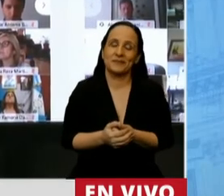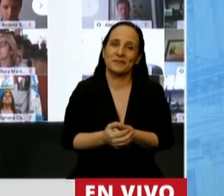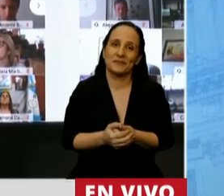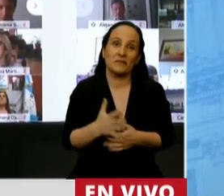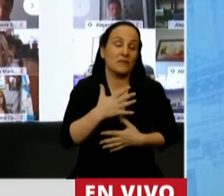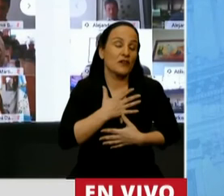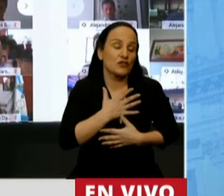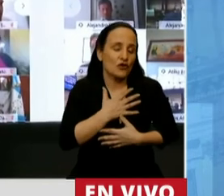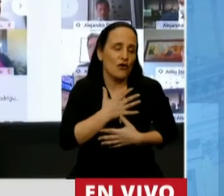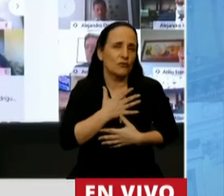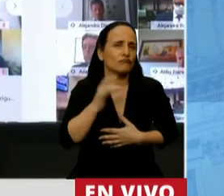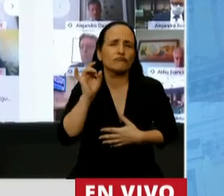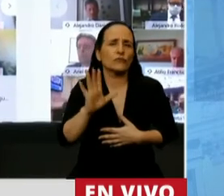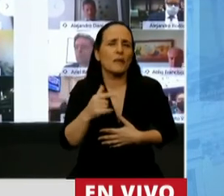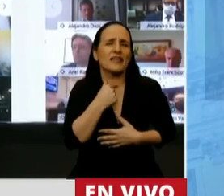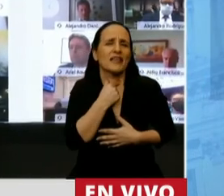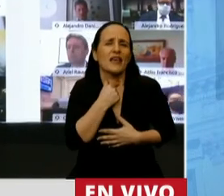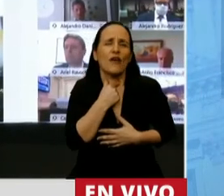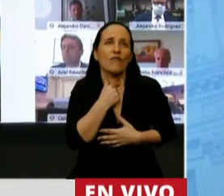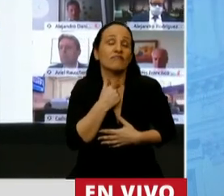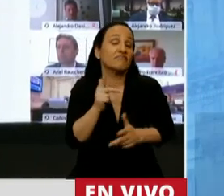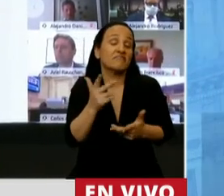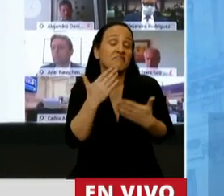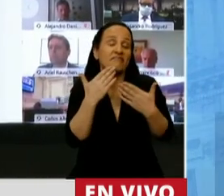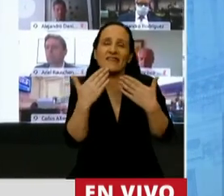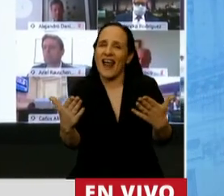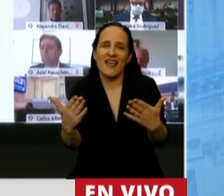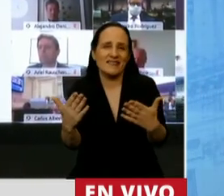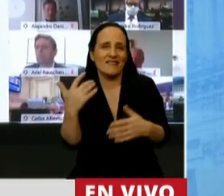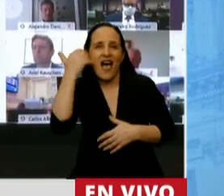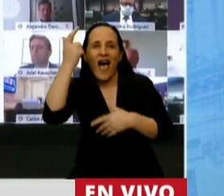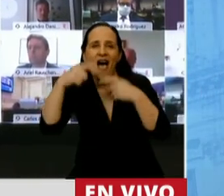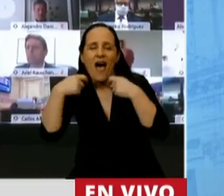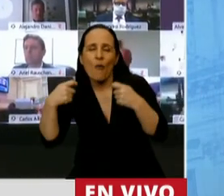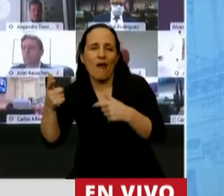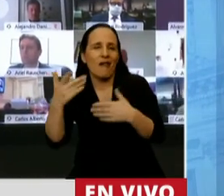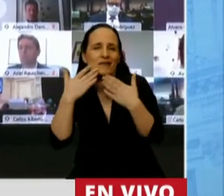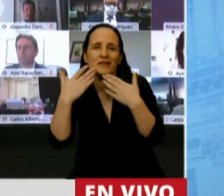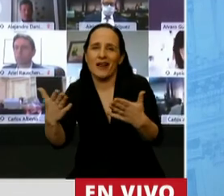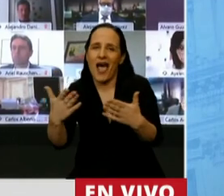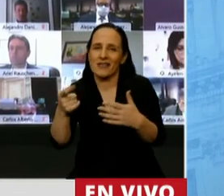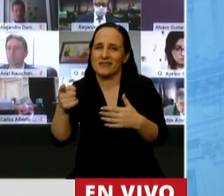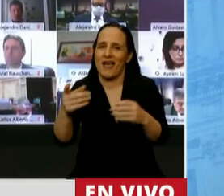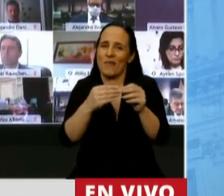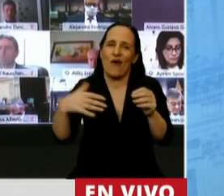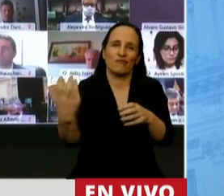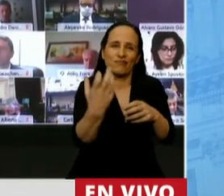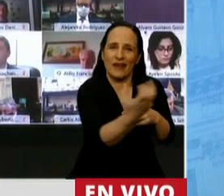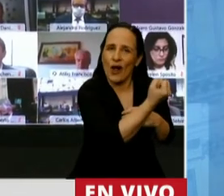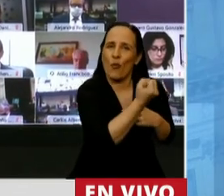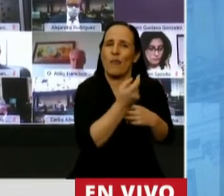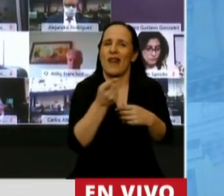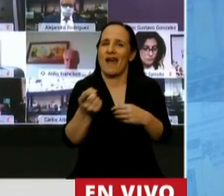Yo sólo quiero decirle gracias. Gracias, abuelas, por recuperar a mis compañeros y gracias por